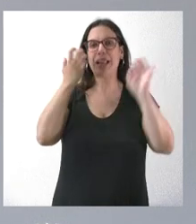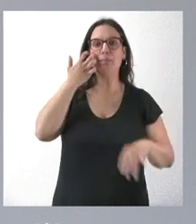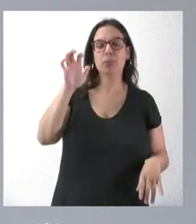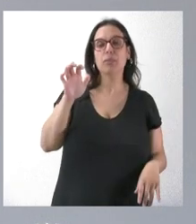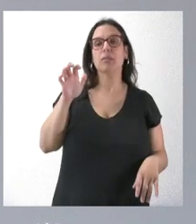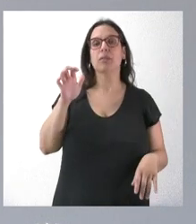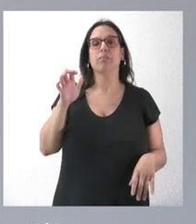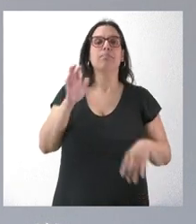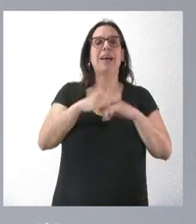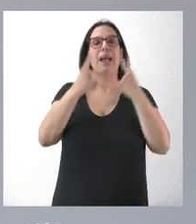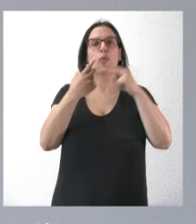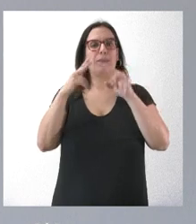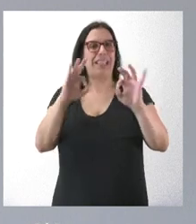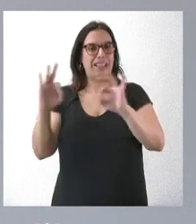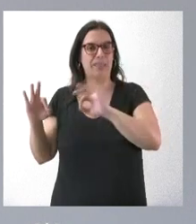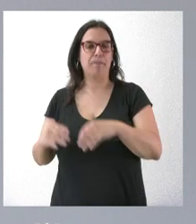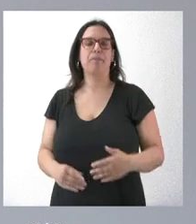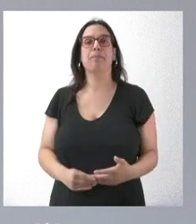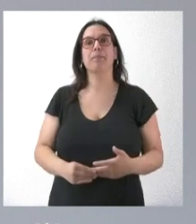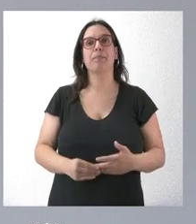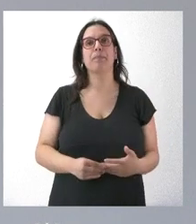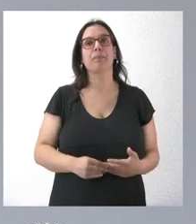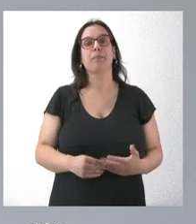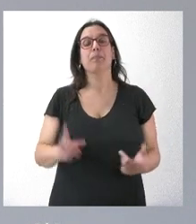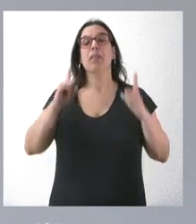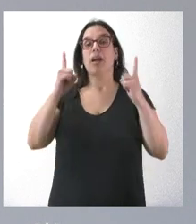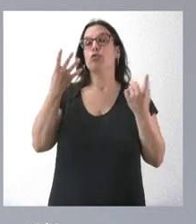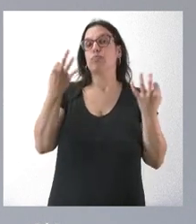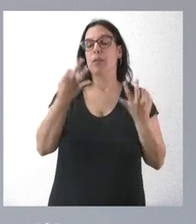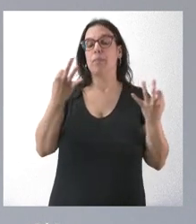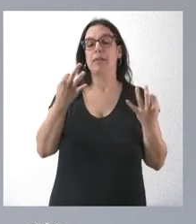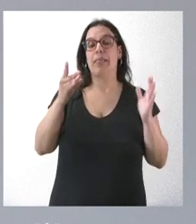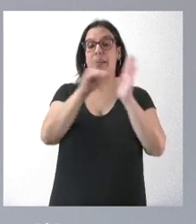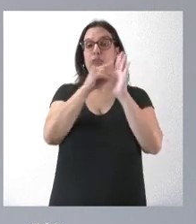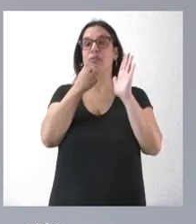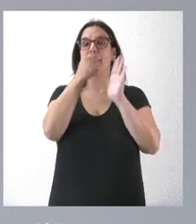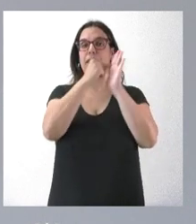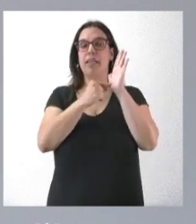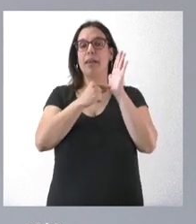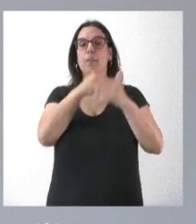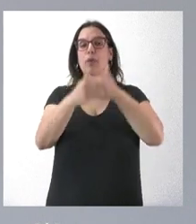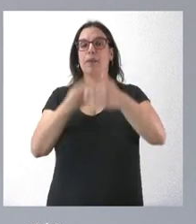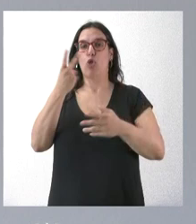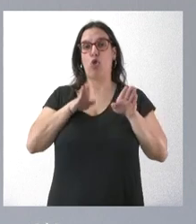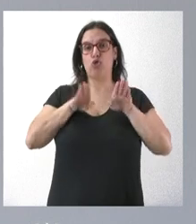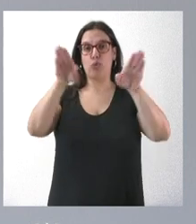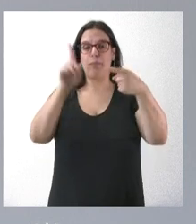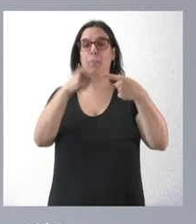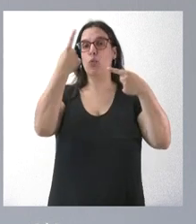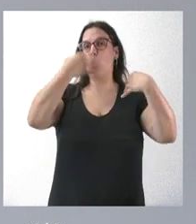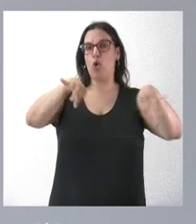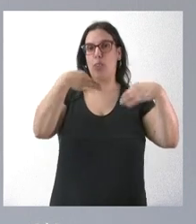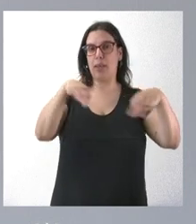para determinadas actividades. En todos estos casos se establece por parte del decreto dos tipos de procedimientos, un procedimiento ordinario